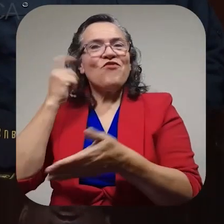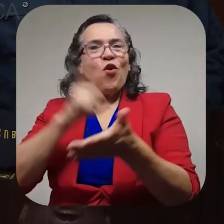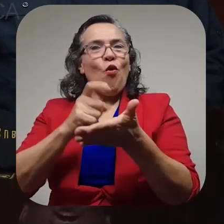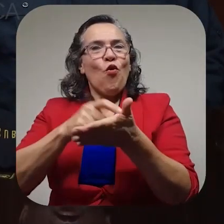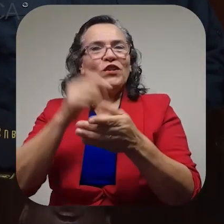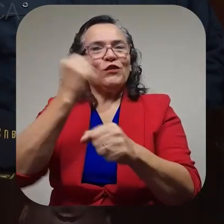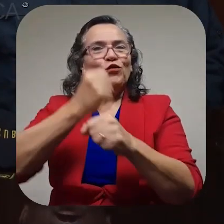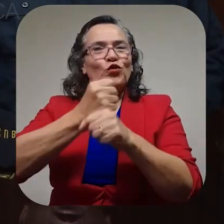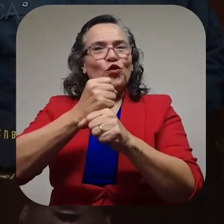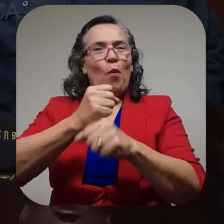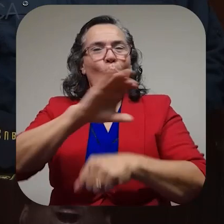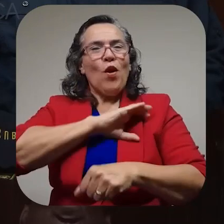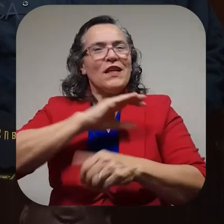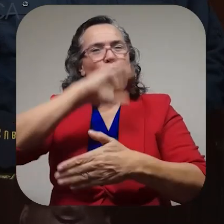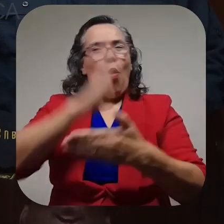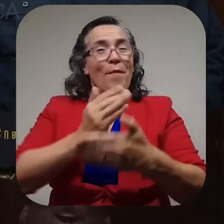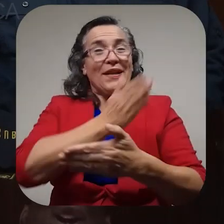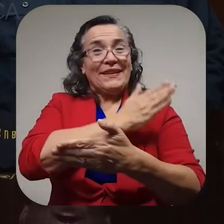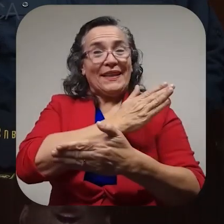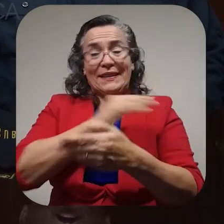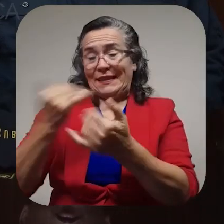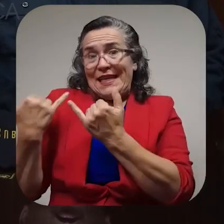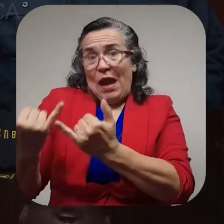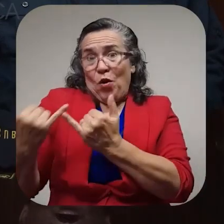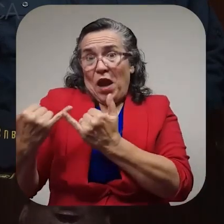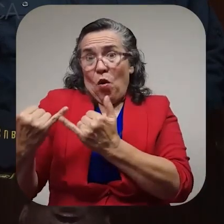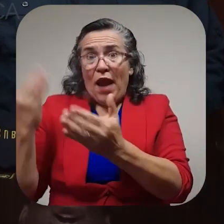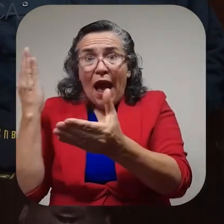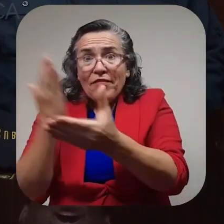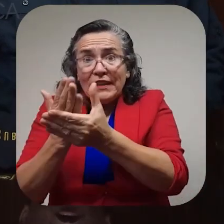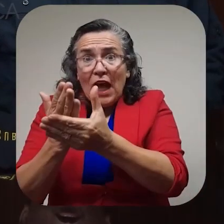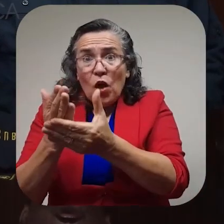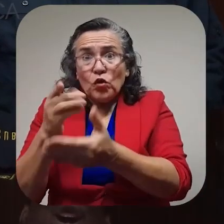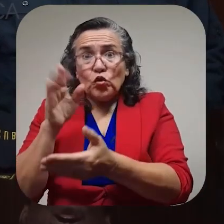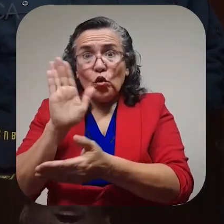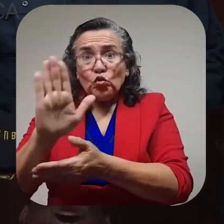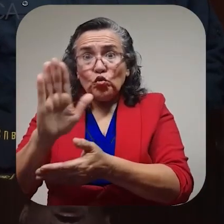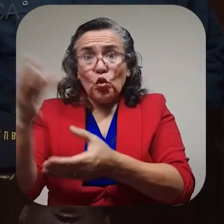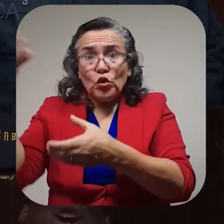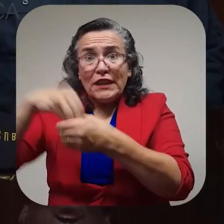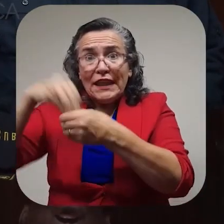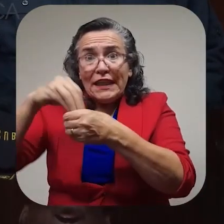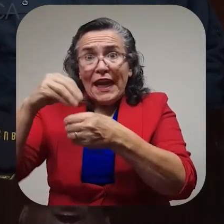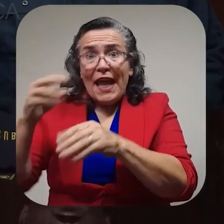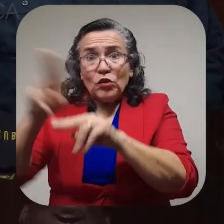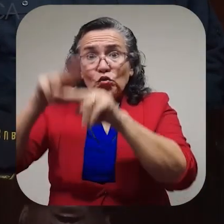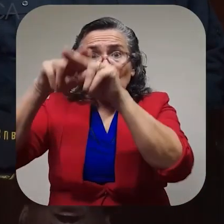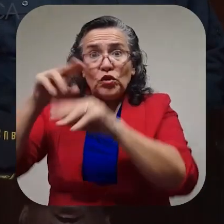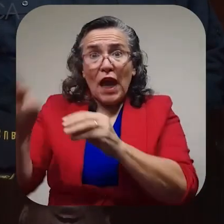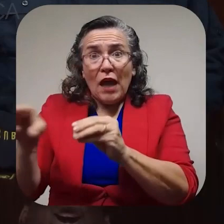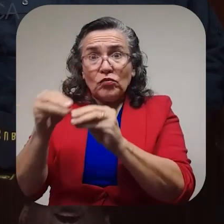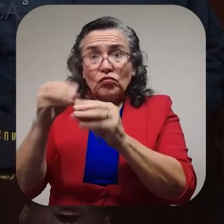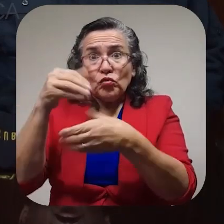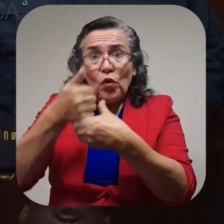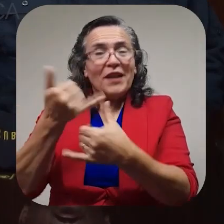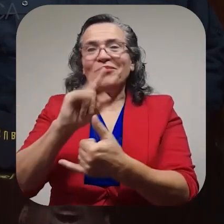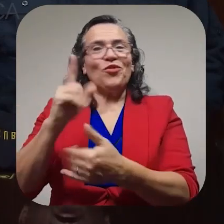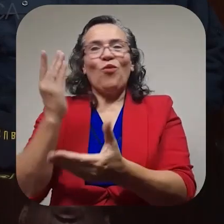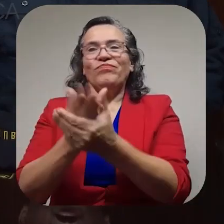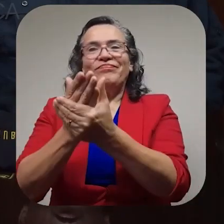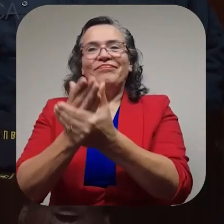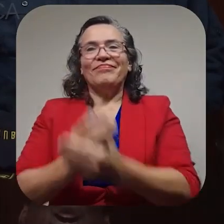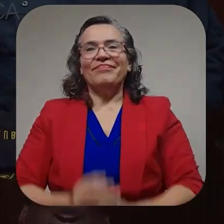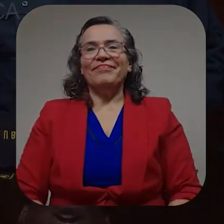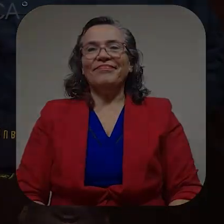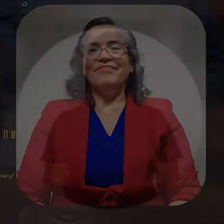competitivo que reconoce la función policial como nunca antes. Los que están no se verán afectados en sus